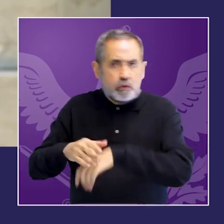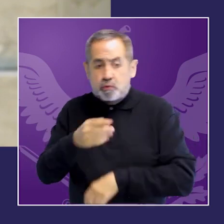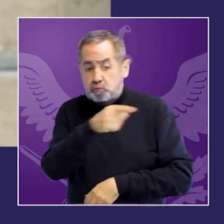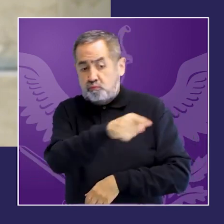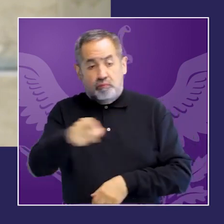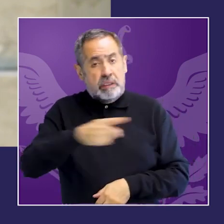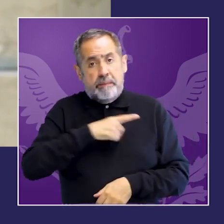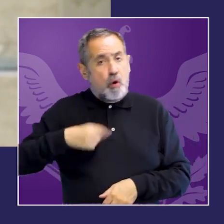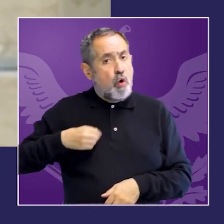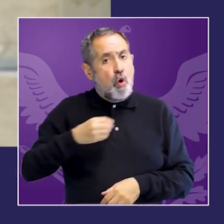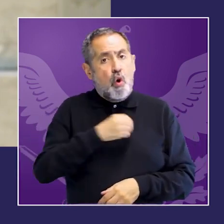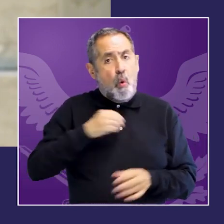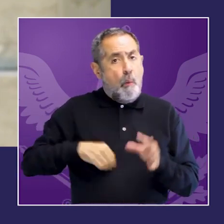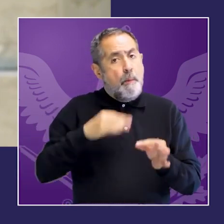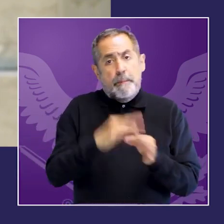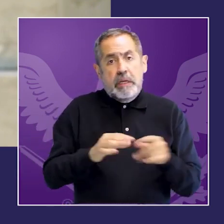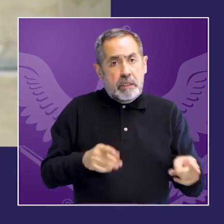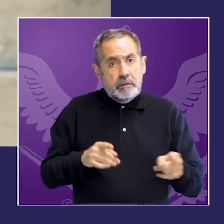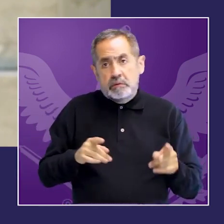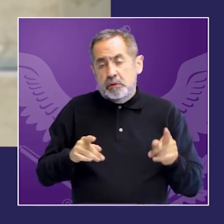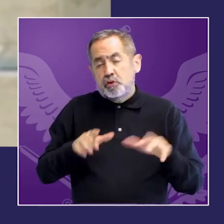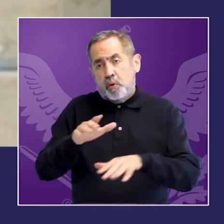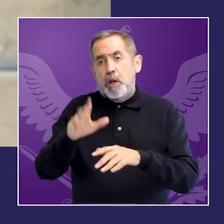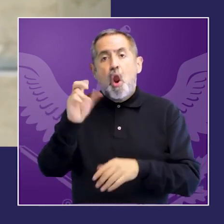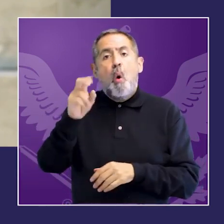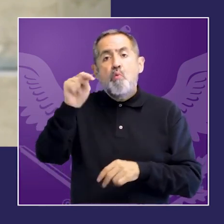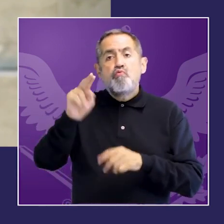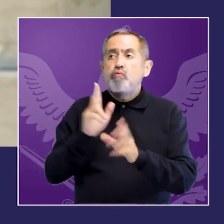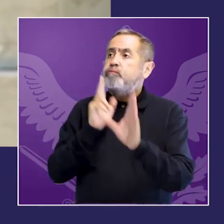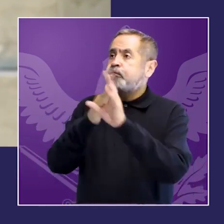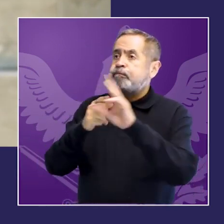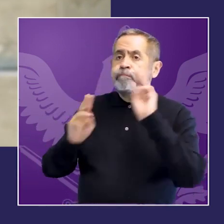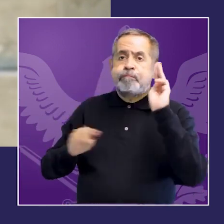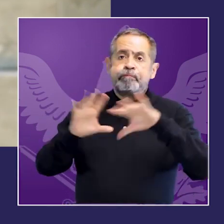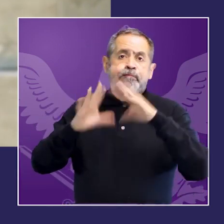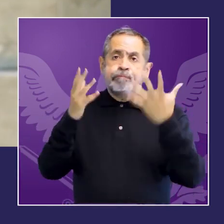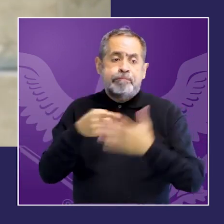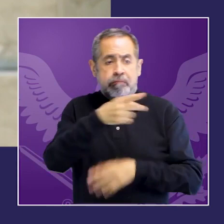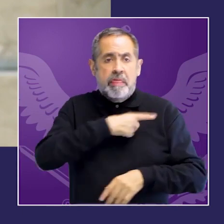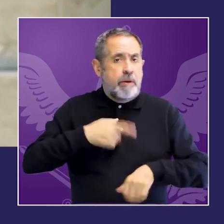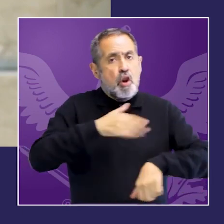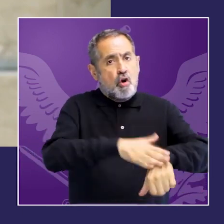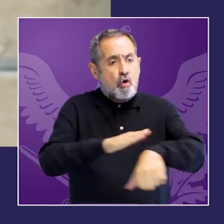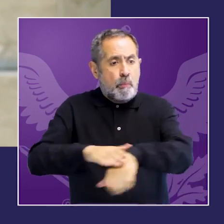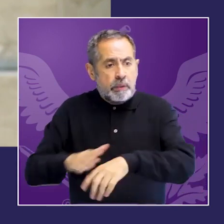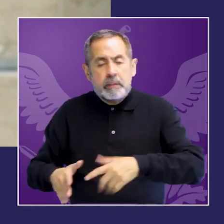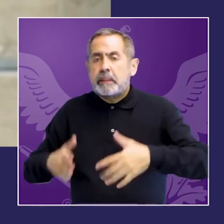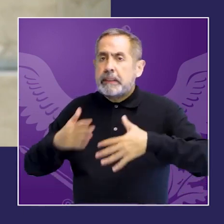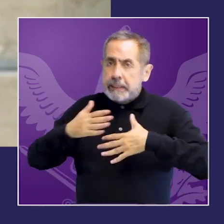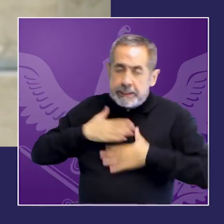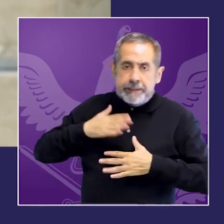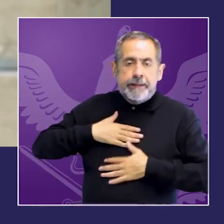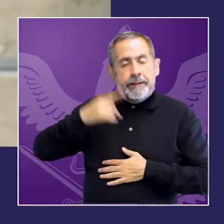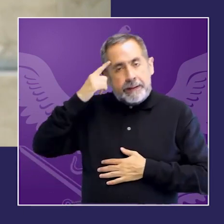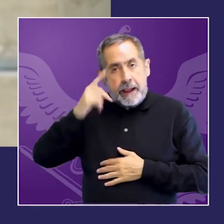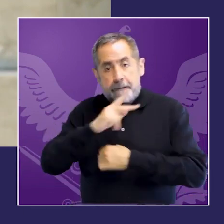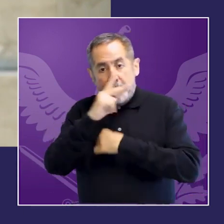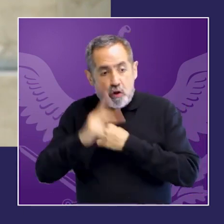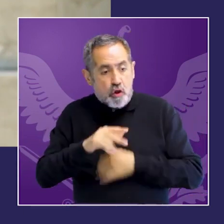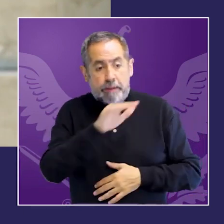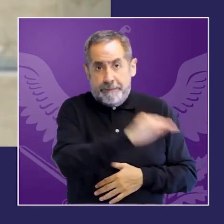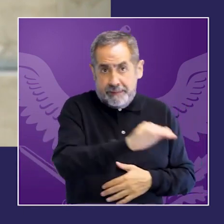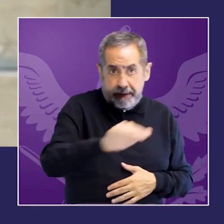en el ámbito universal de Naciones Unidas pero entonces el Mesecbi pregunta periódicamente en los Estados el grado de